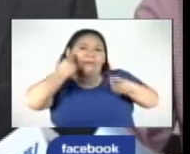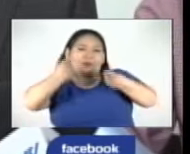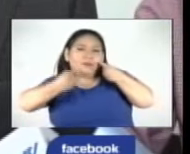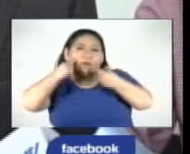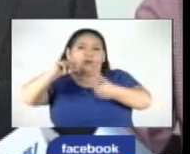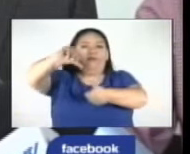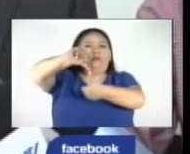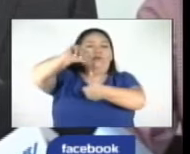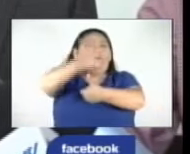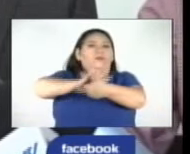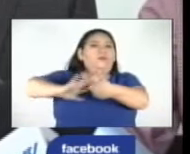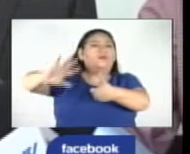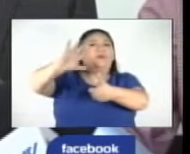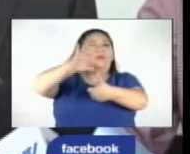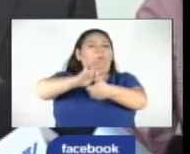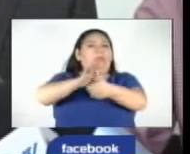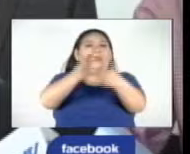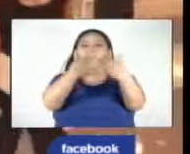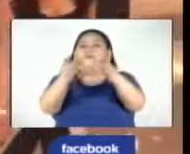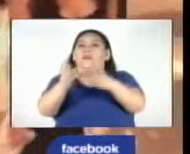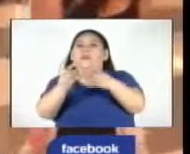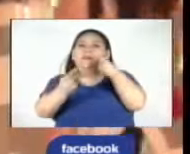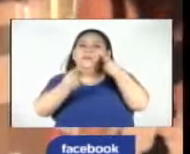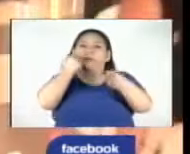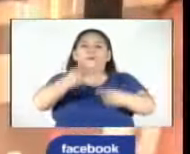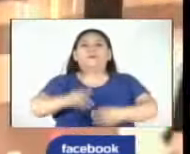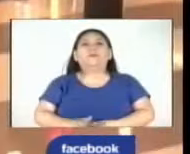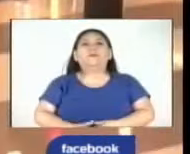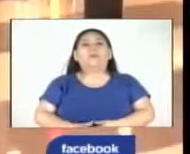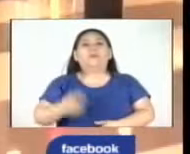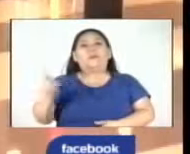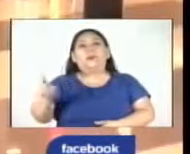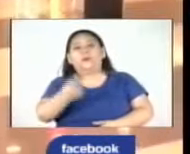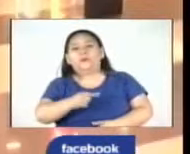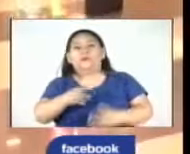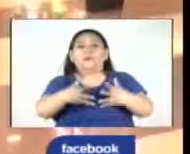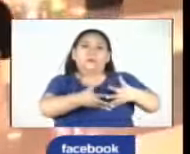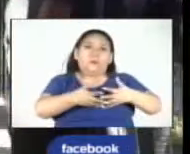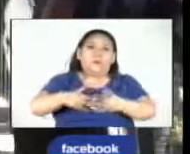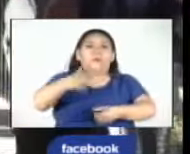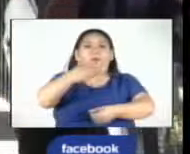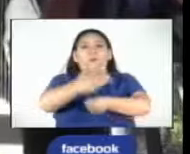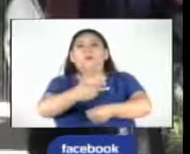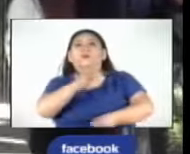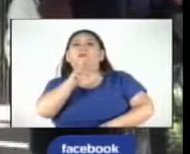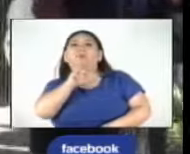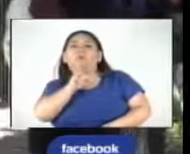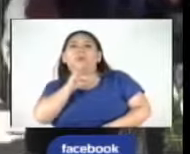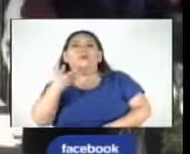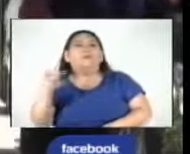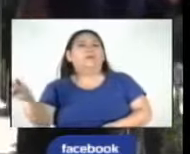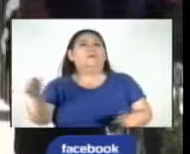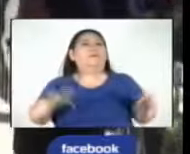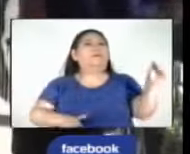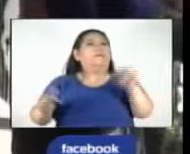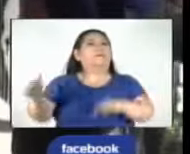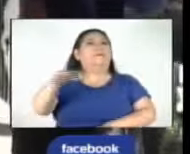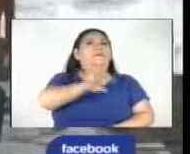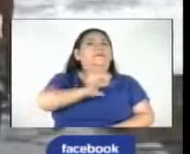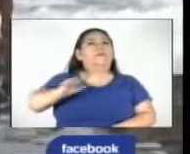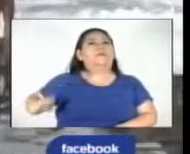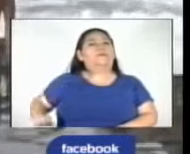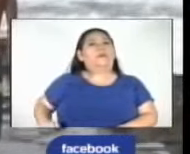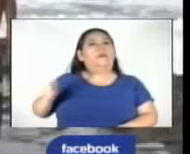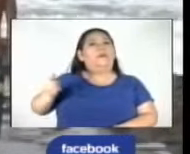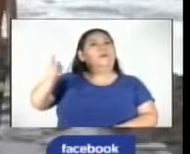Centroamérica como un multidestino interesante. Estadounidenses, guatemaltecos y hondureños fueron los que más visitaron El Salvador en